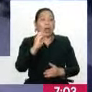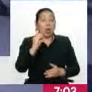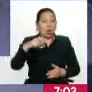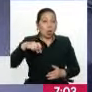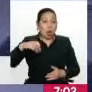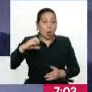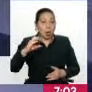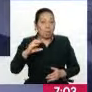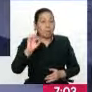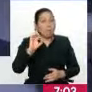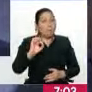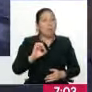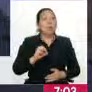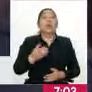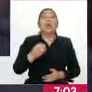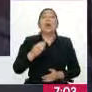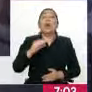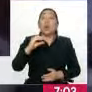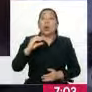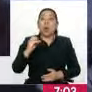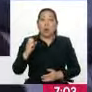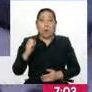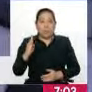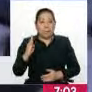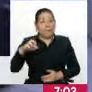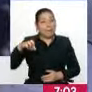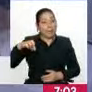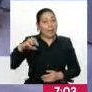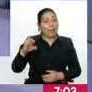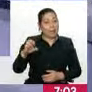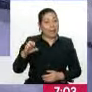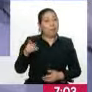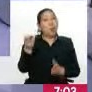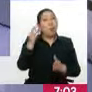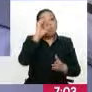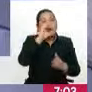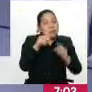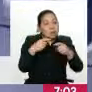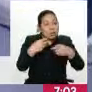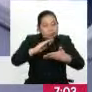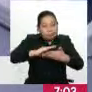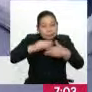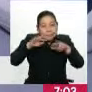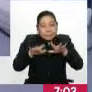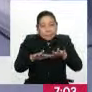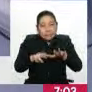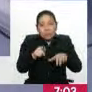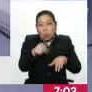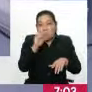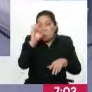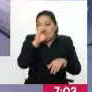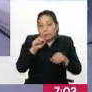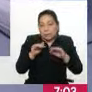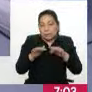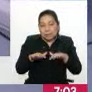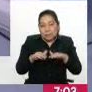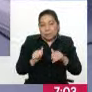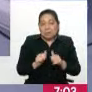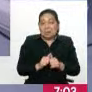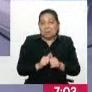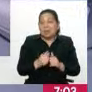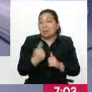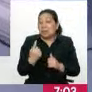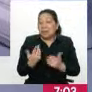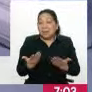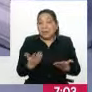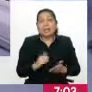.corpa.gov.pe. Dentro de los requisitos tenemos, uno